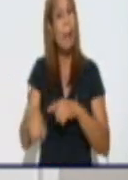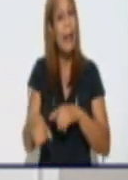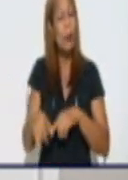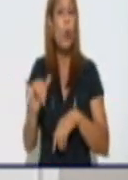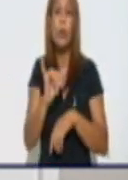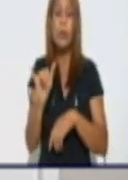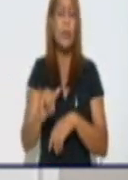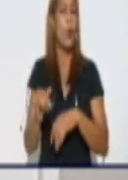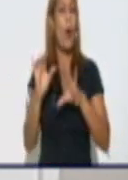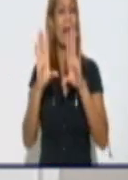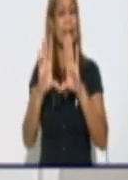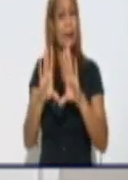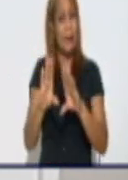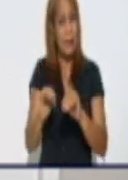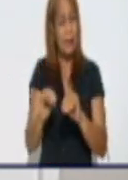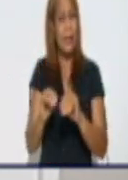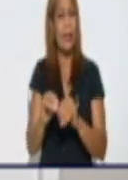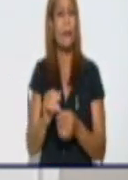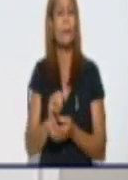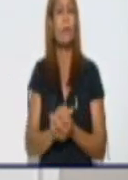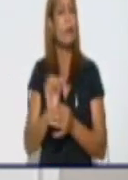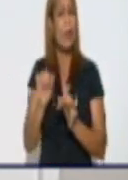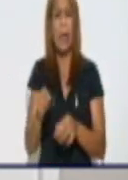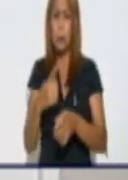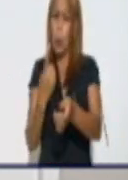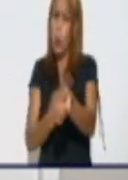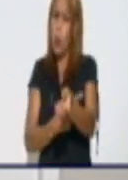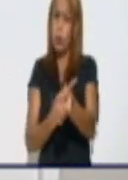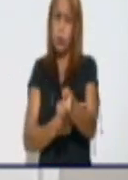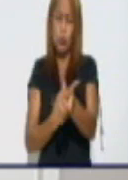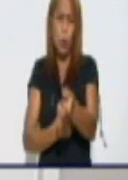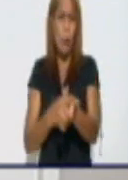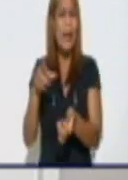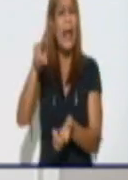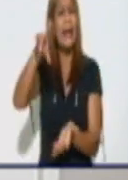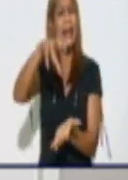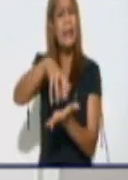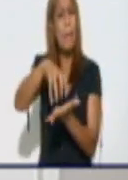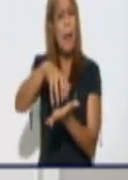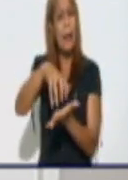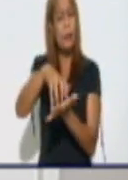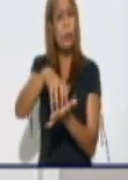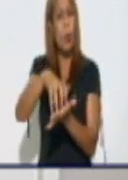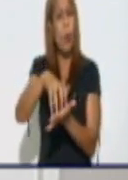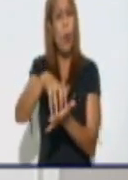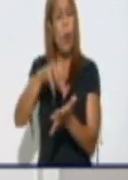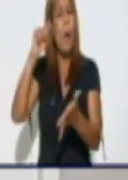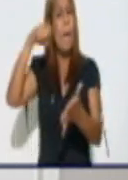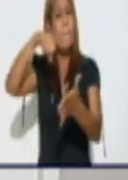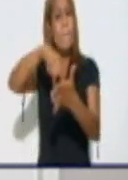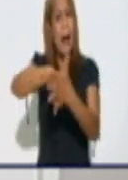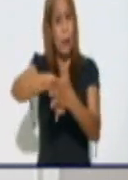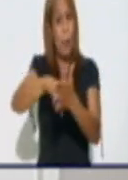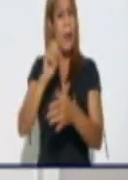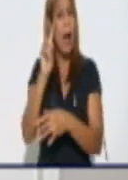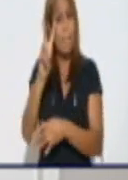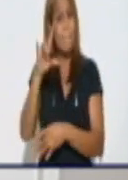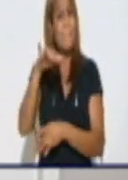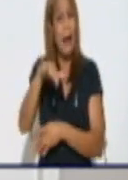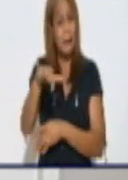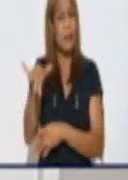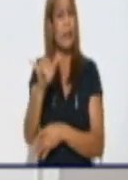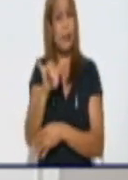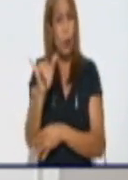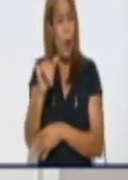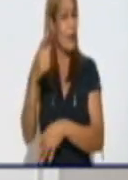esto es habitual, esto es en el reparto El Valle, en la ciudad de Bayamo.